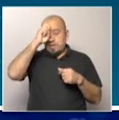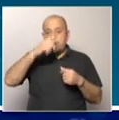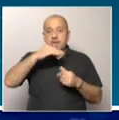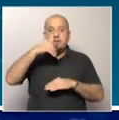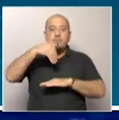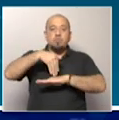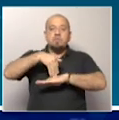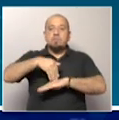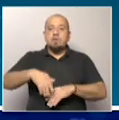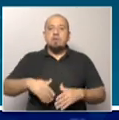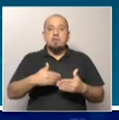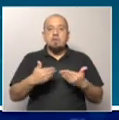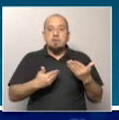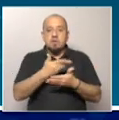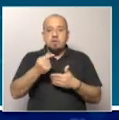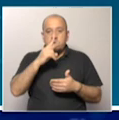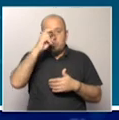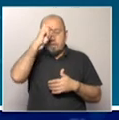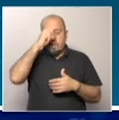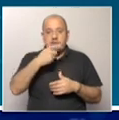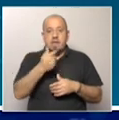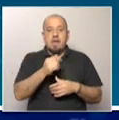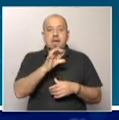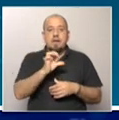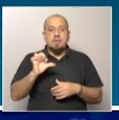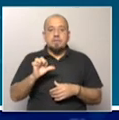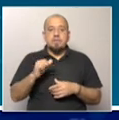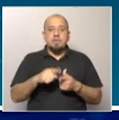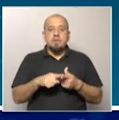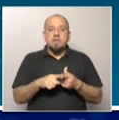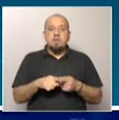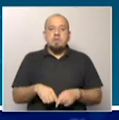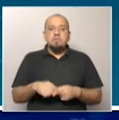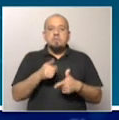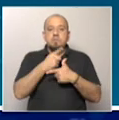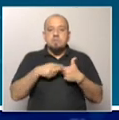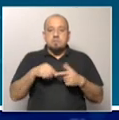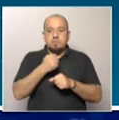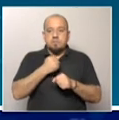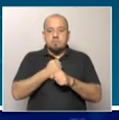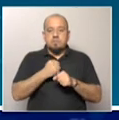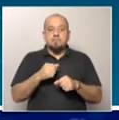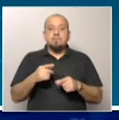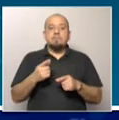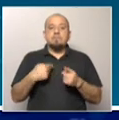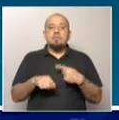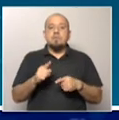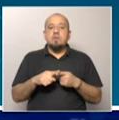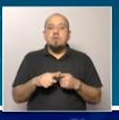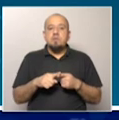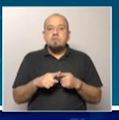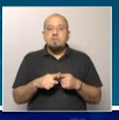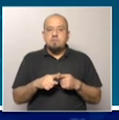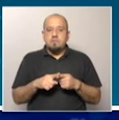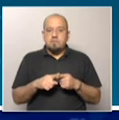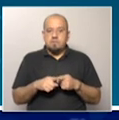conviven con los hospitales de ACE y dividen el trabajo, ¿no? Por lo tanto, yo te diría